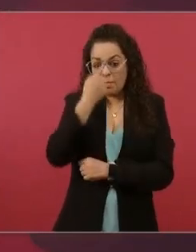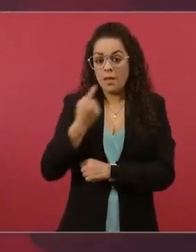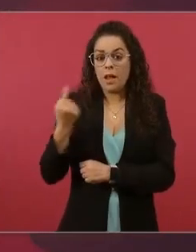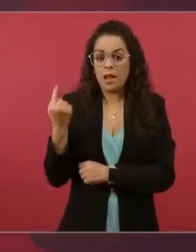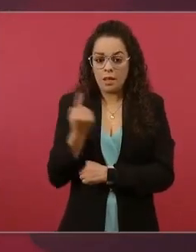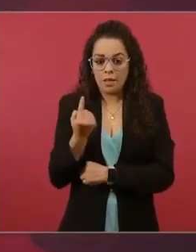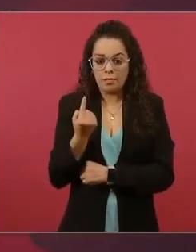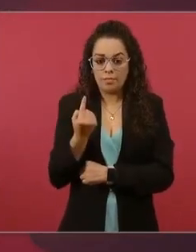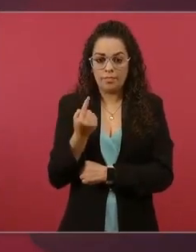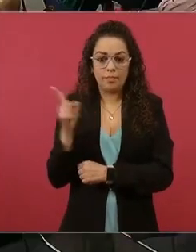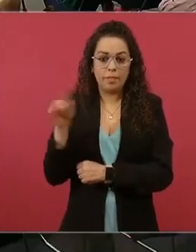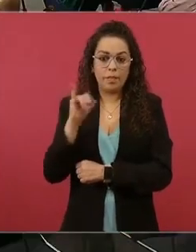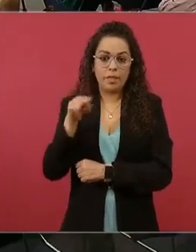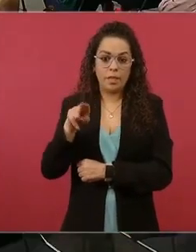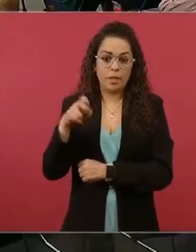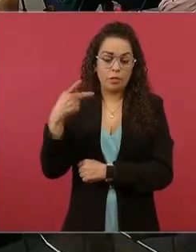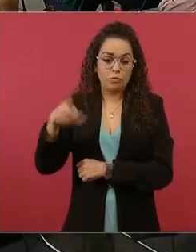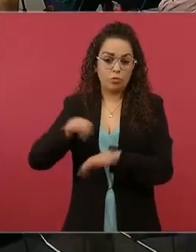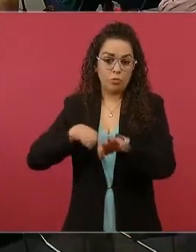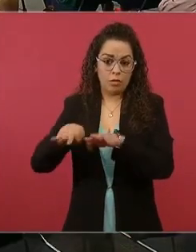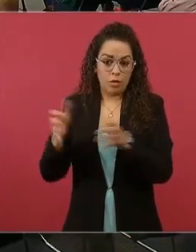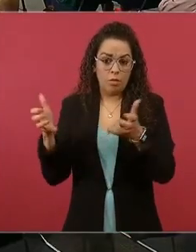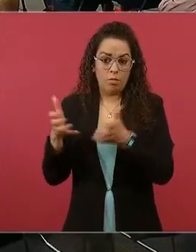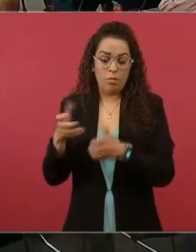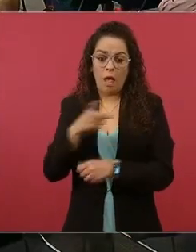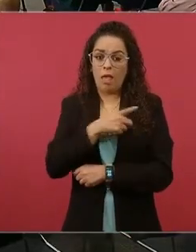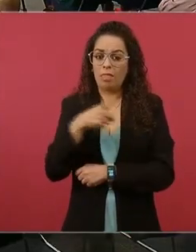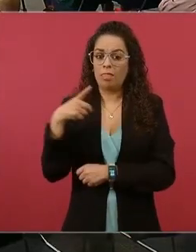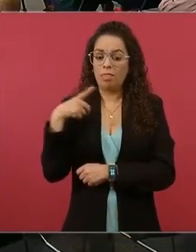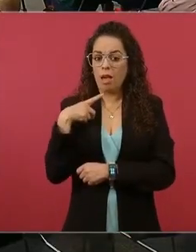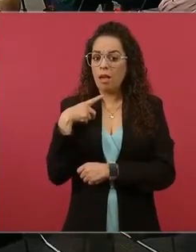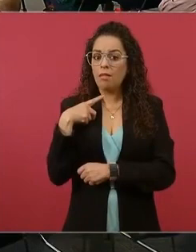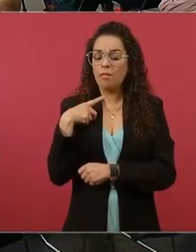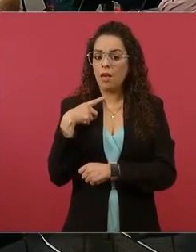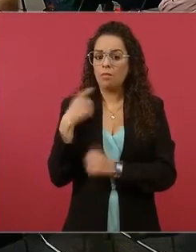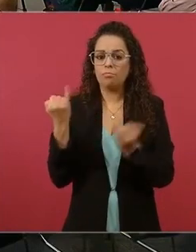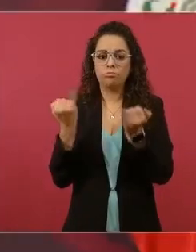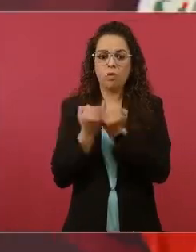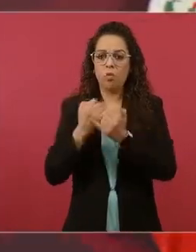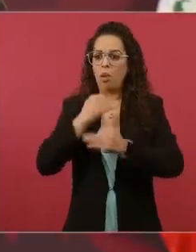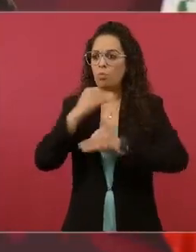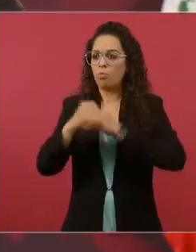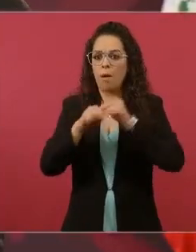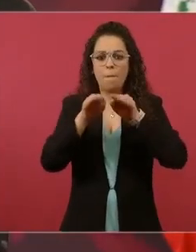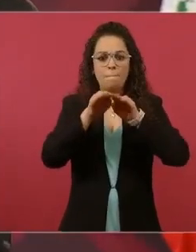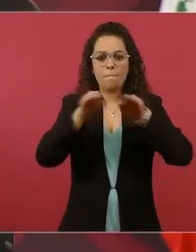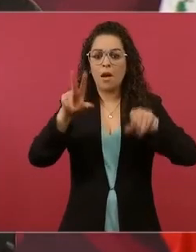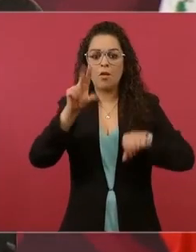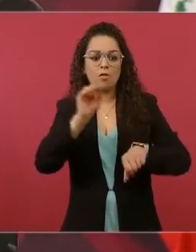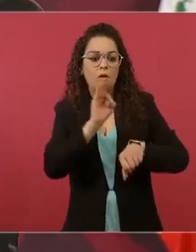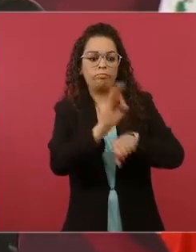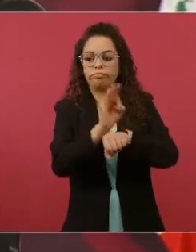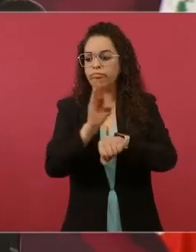imparcialidad, que se garantice